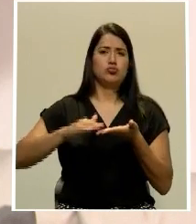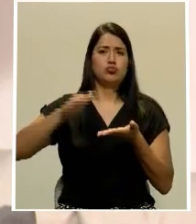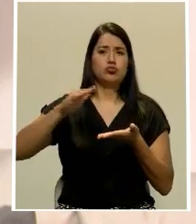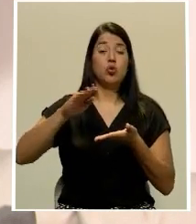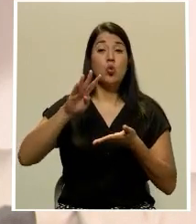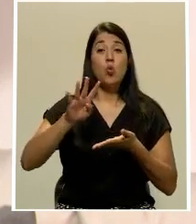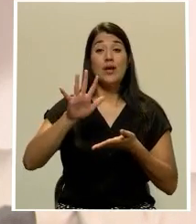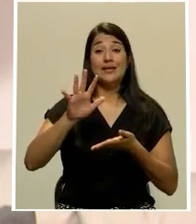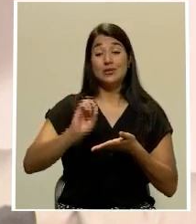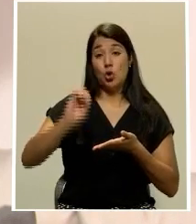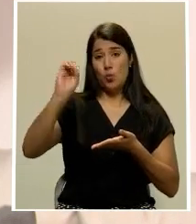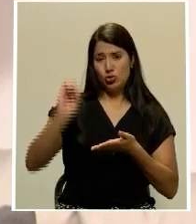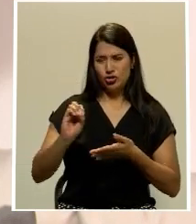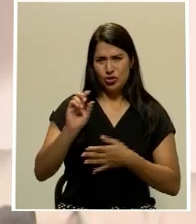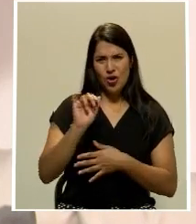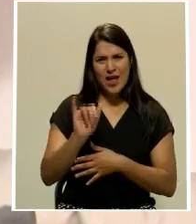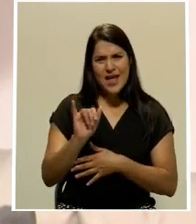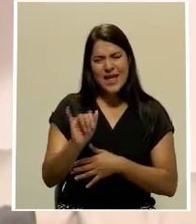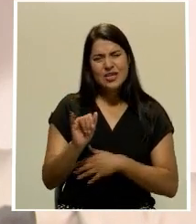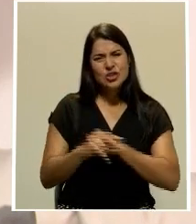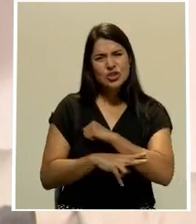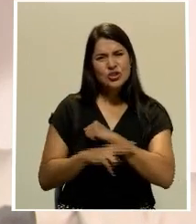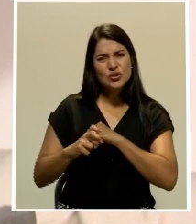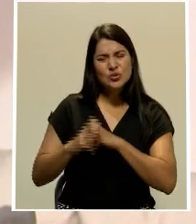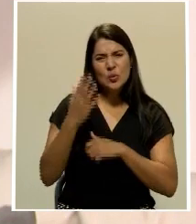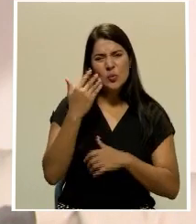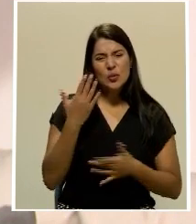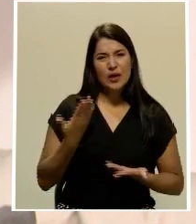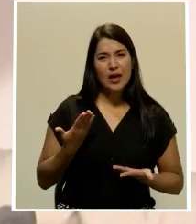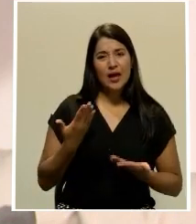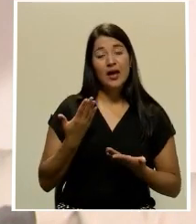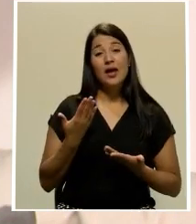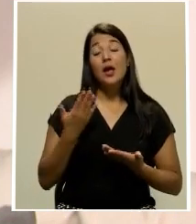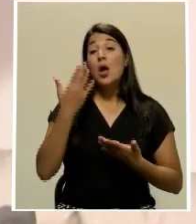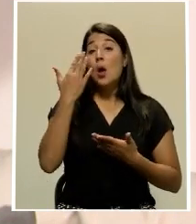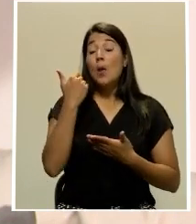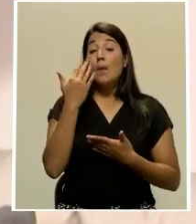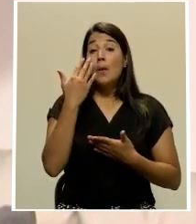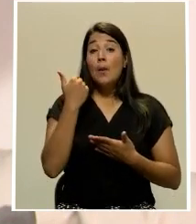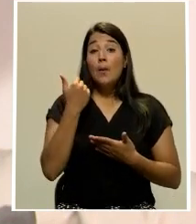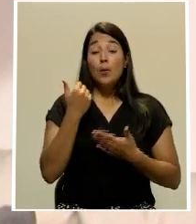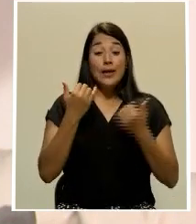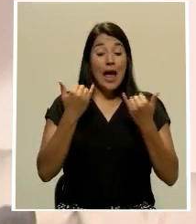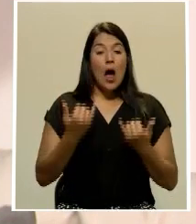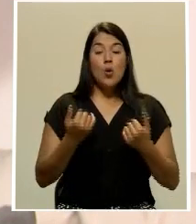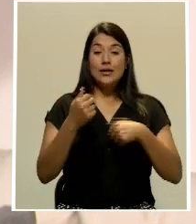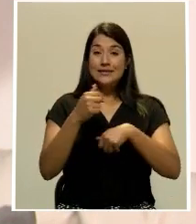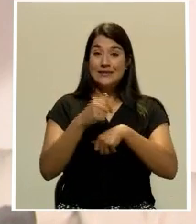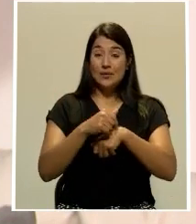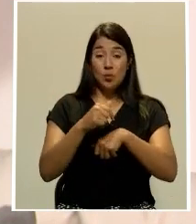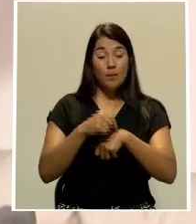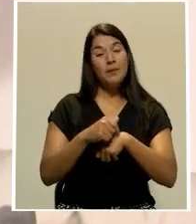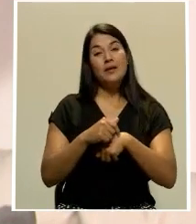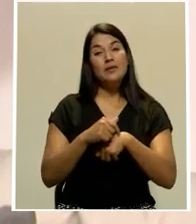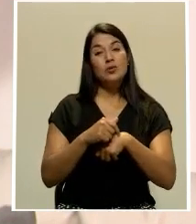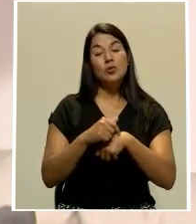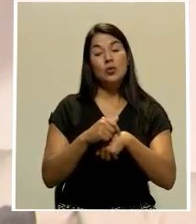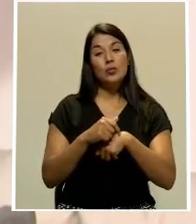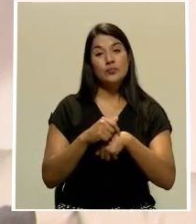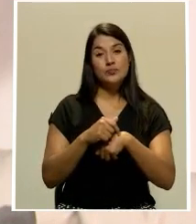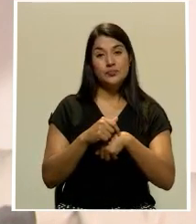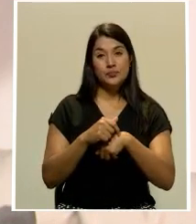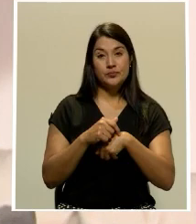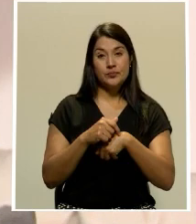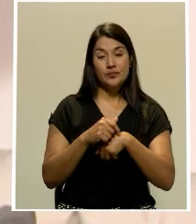Estos casos se dan más que todo por la desconfianza que hay en este momento, o más bien el descuido que hay en este